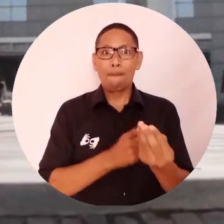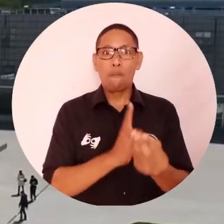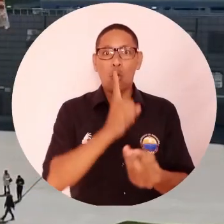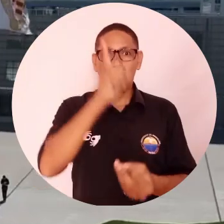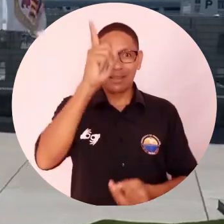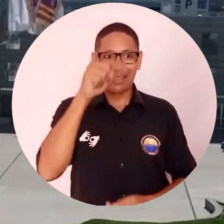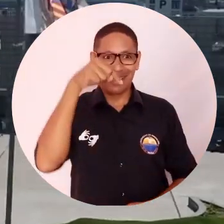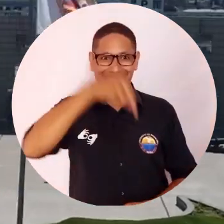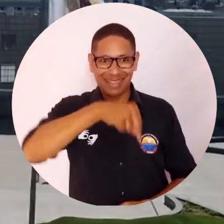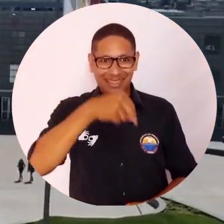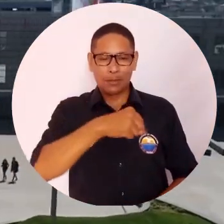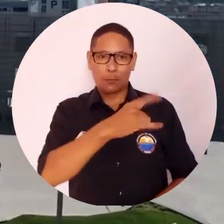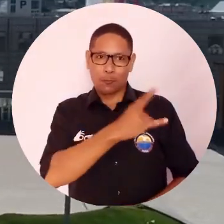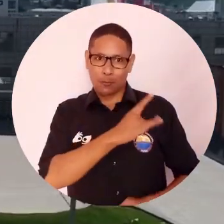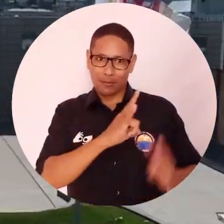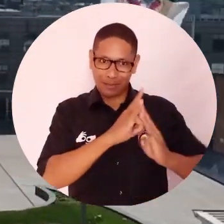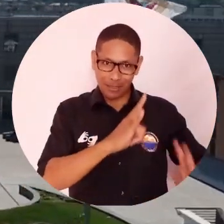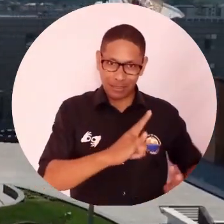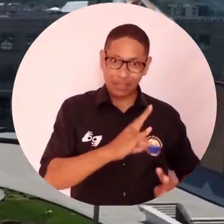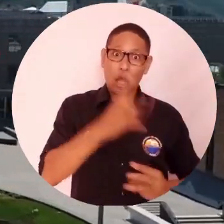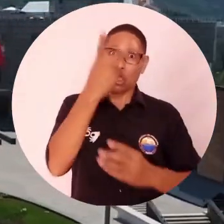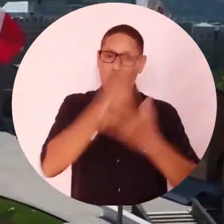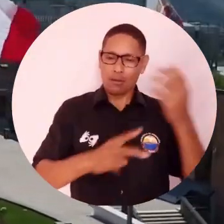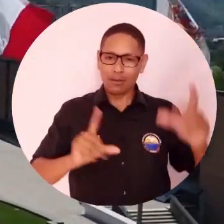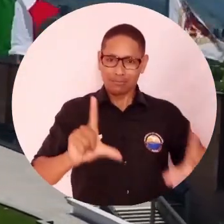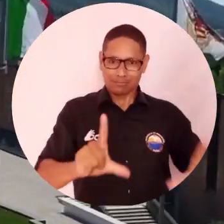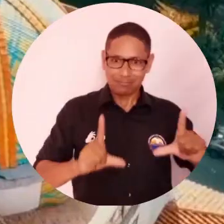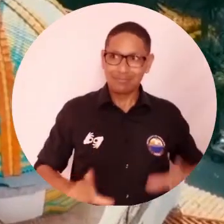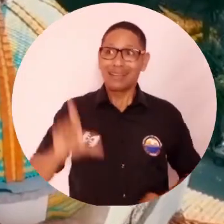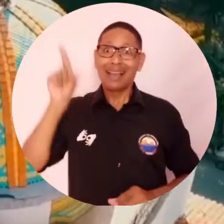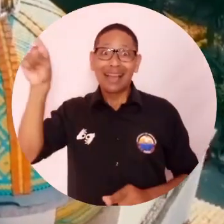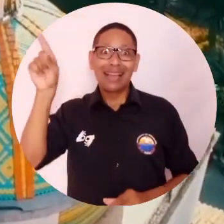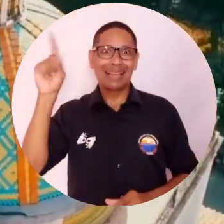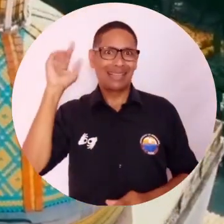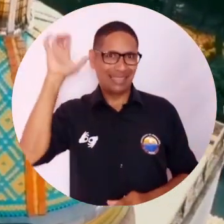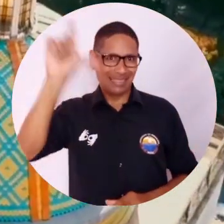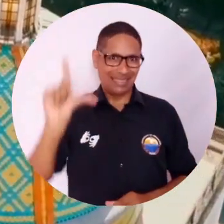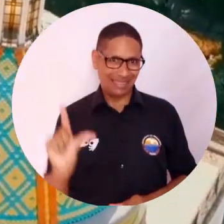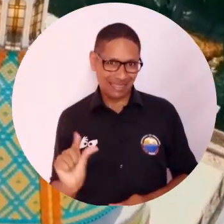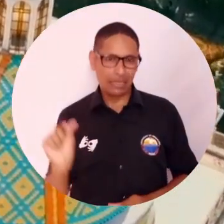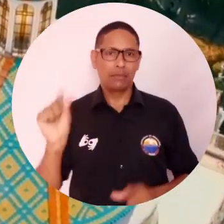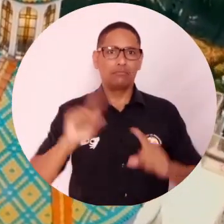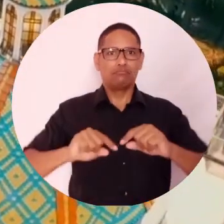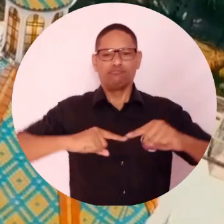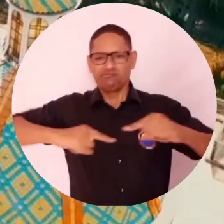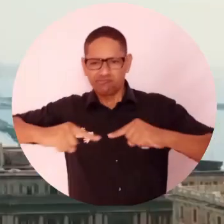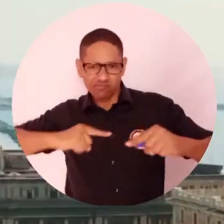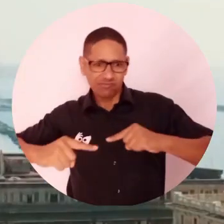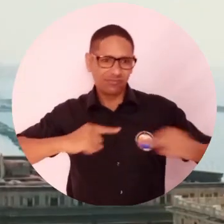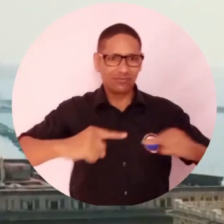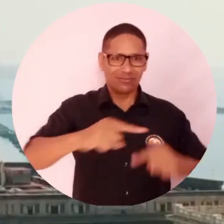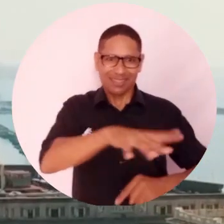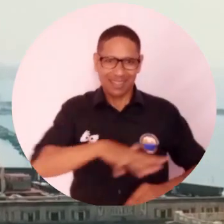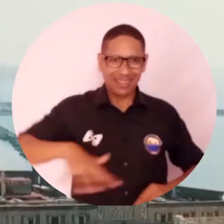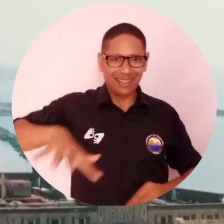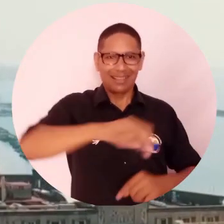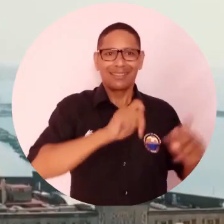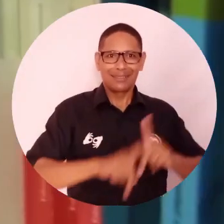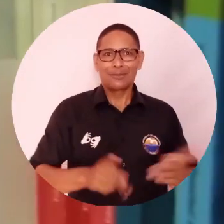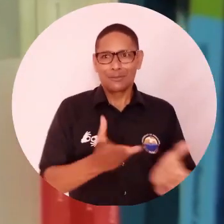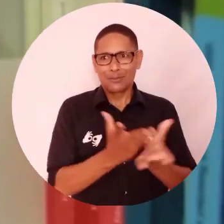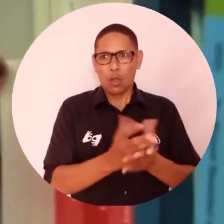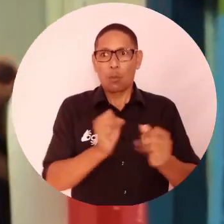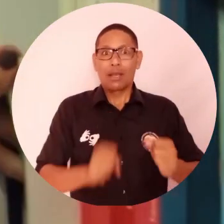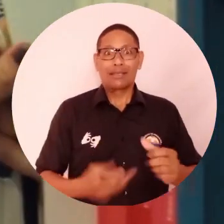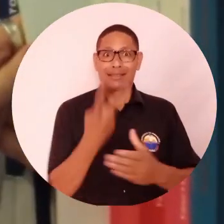con doble titulación en la Universidad de Salerno, así como la Constitución de la Maestría en Ciencia Política y Gobernanza del Territorio, que les permitirá a los